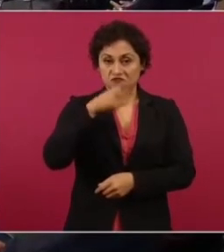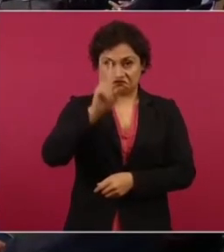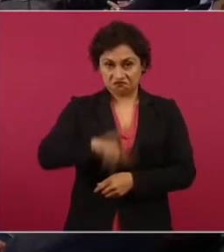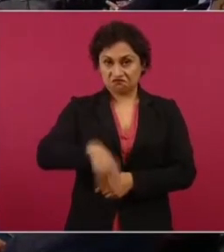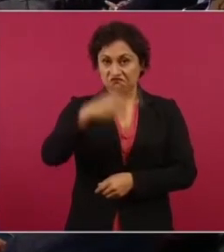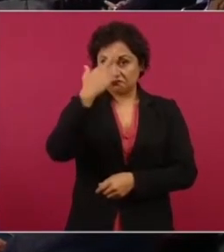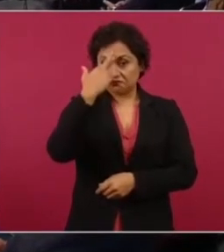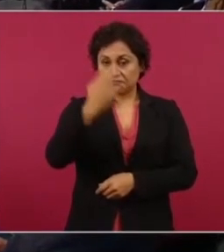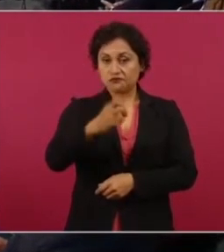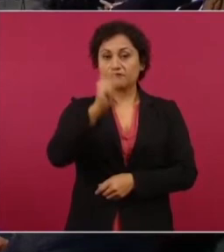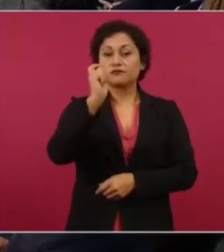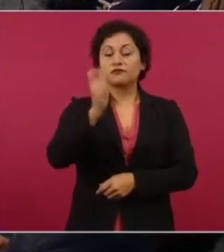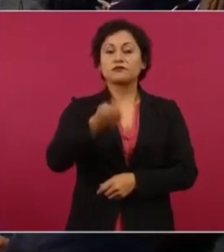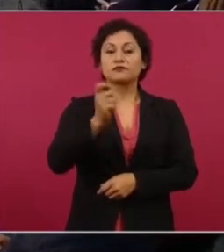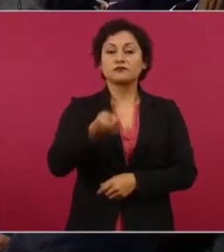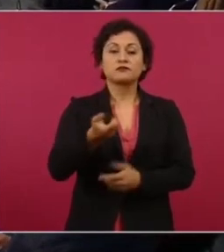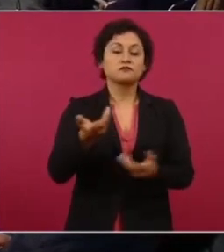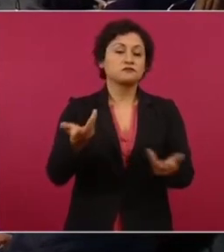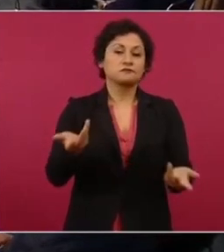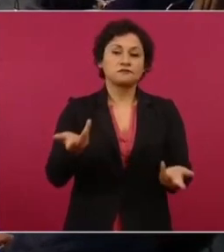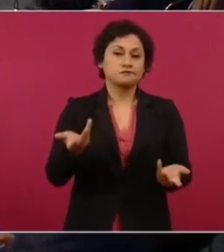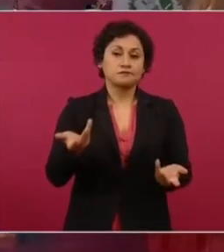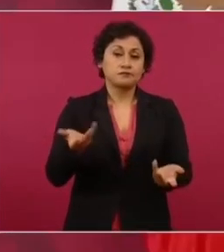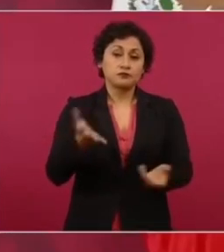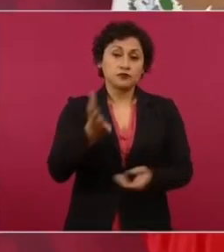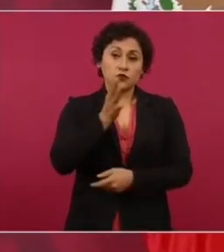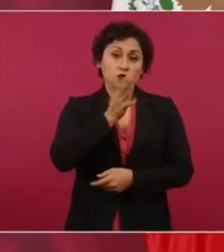debe de estar de por medio